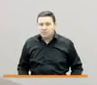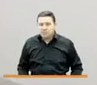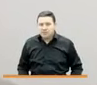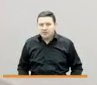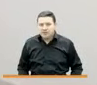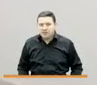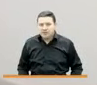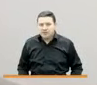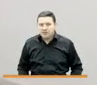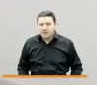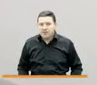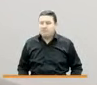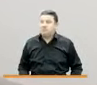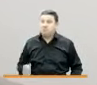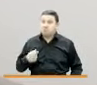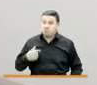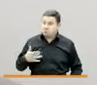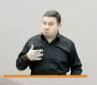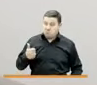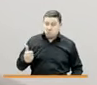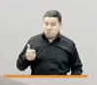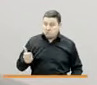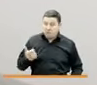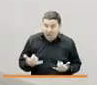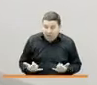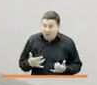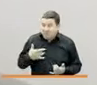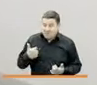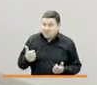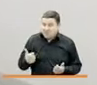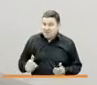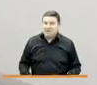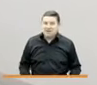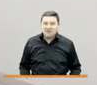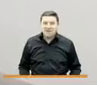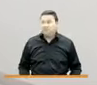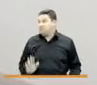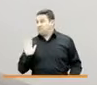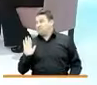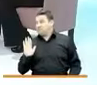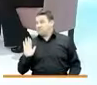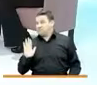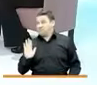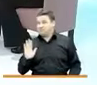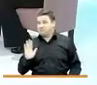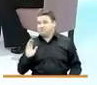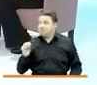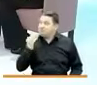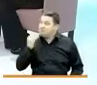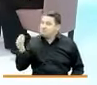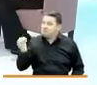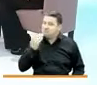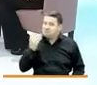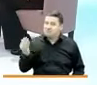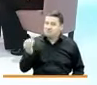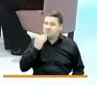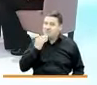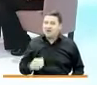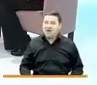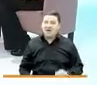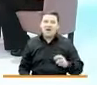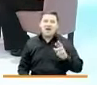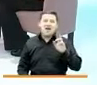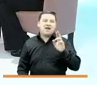Me ha sentido bien hasta ahora. Bueno, bueno, muchísimas gracias a don Rafael